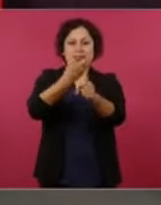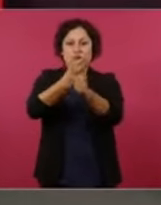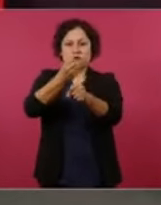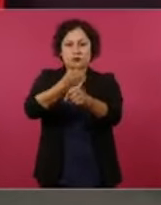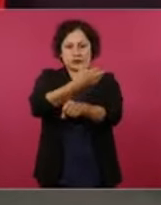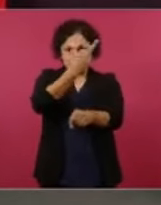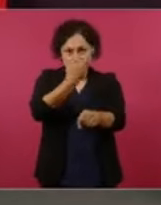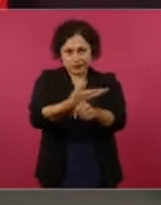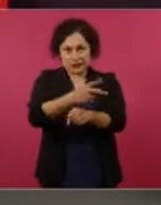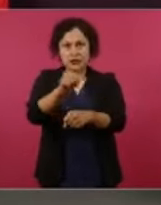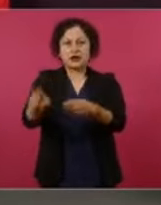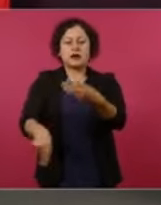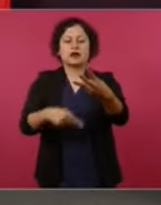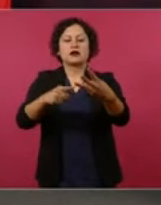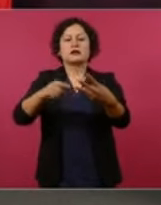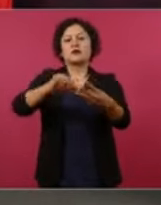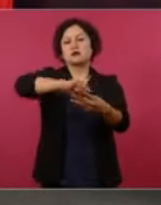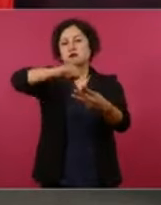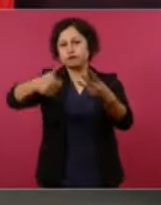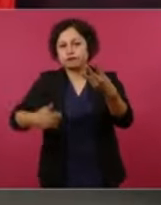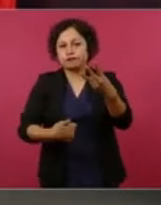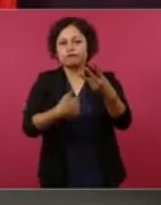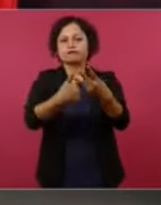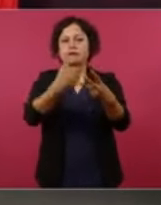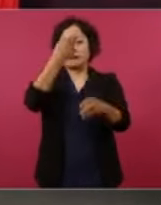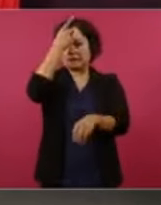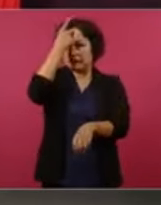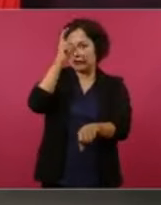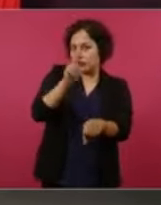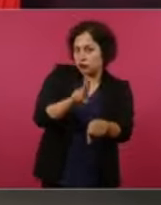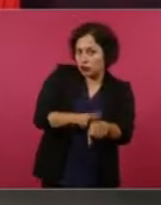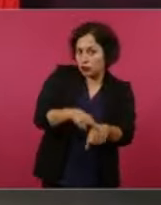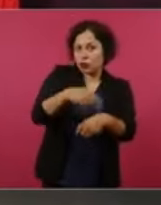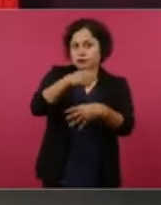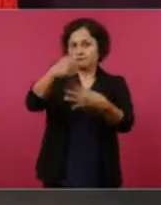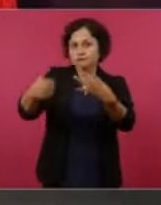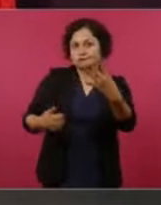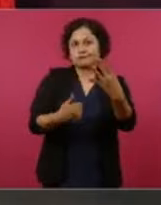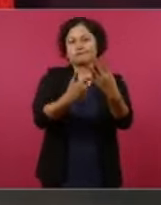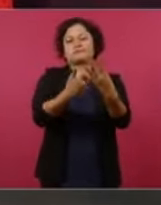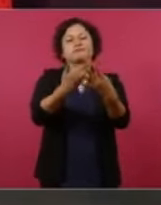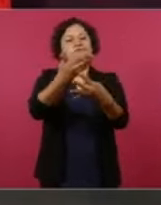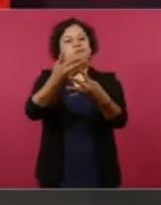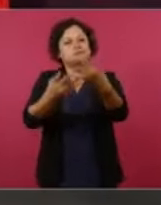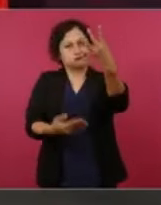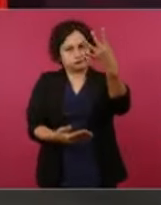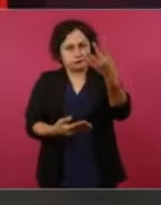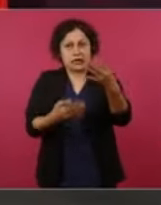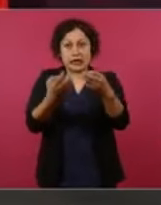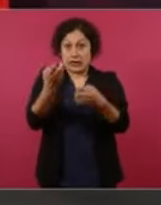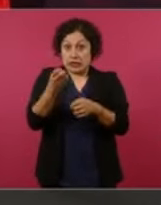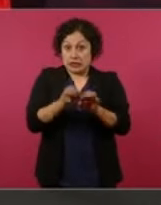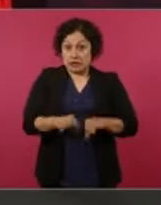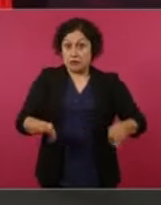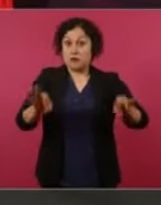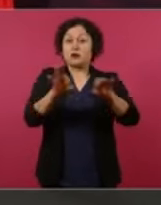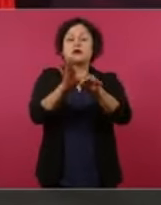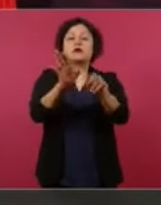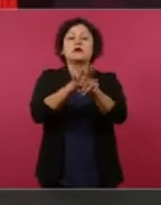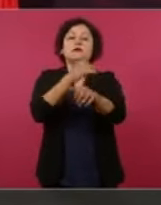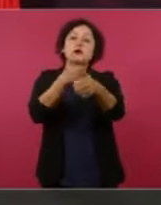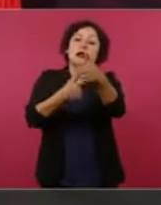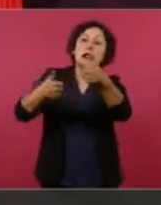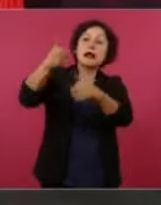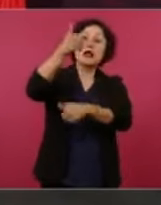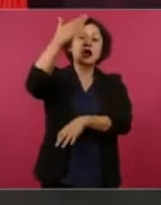eso es importante, porque la secretaria, el secretario, pues coordina. Pero